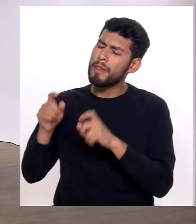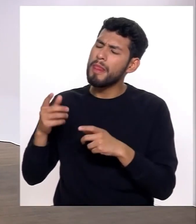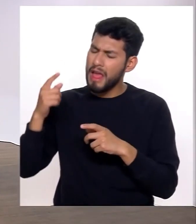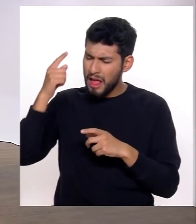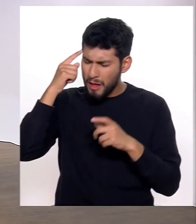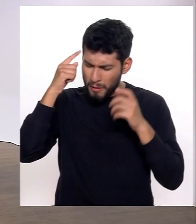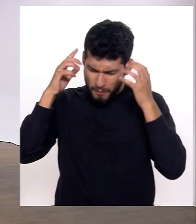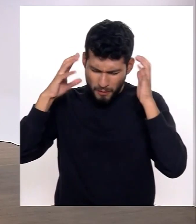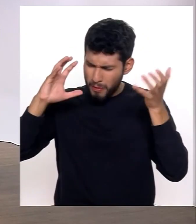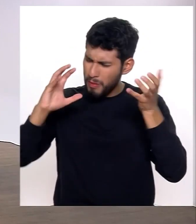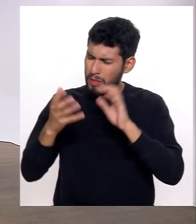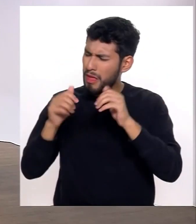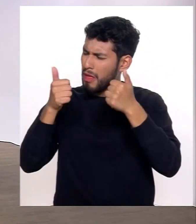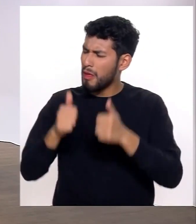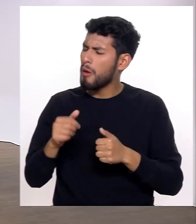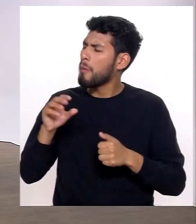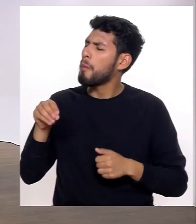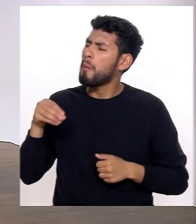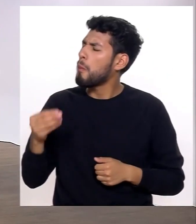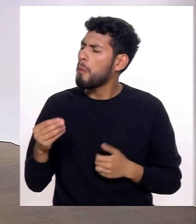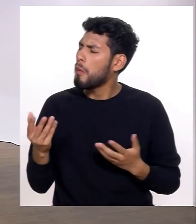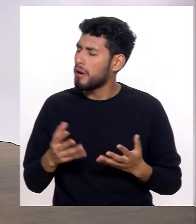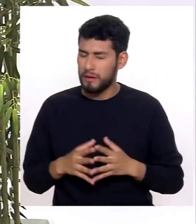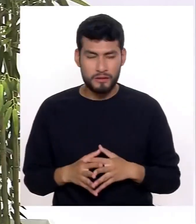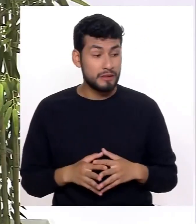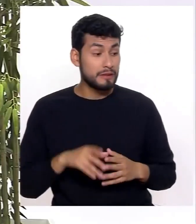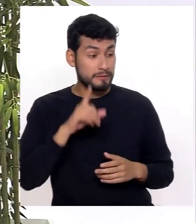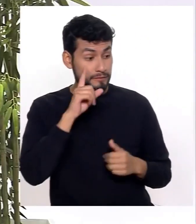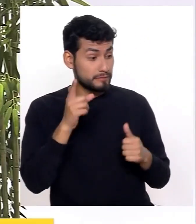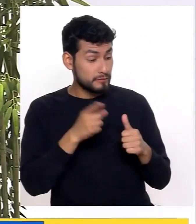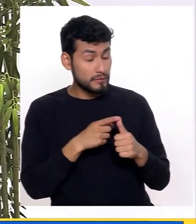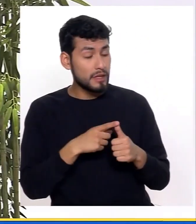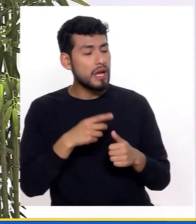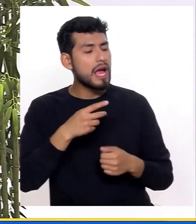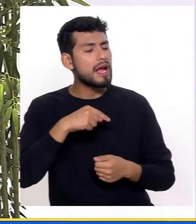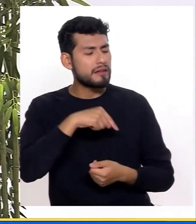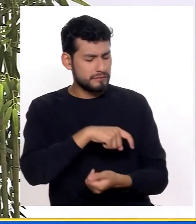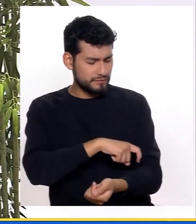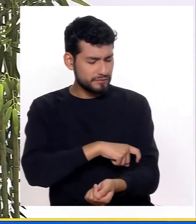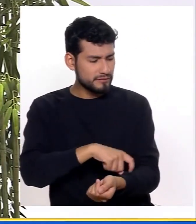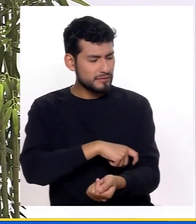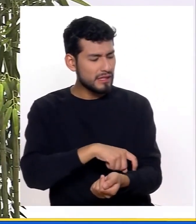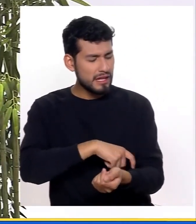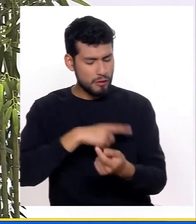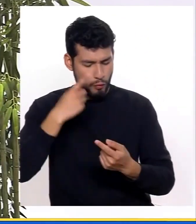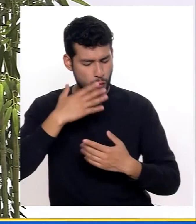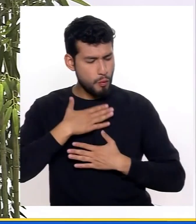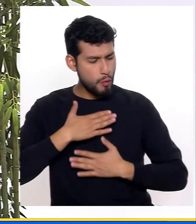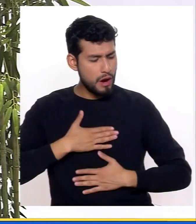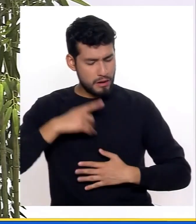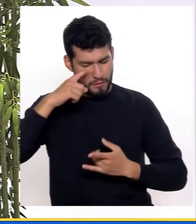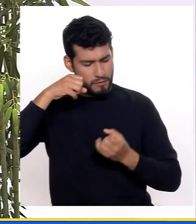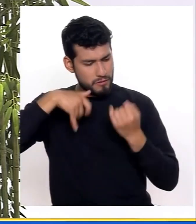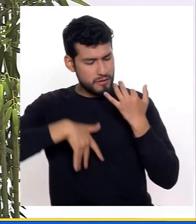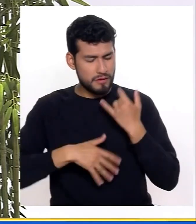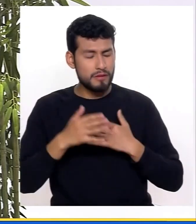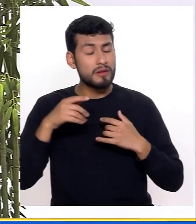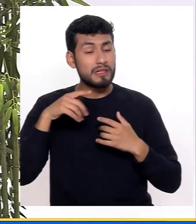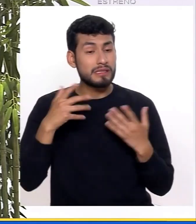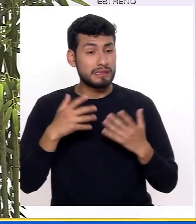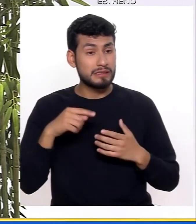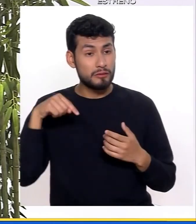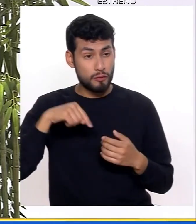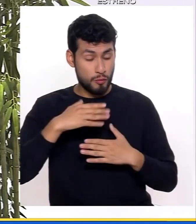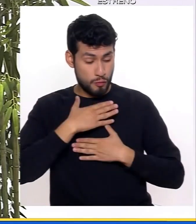mental en la población? Lo primero, fíjense, genética. Genética muy fuerte. La genética en salud mental